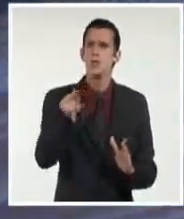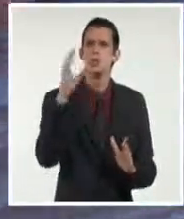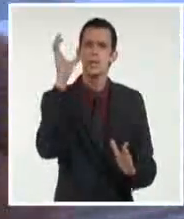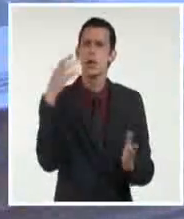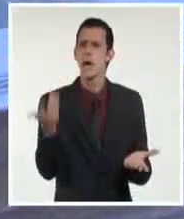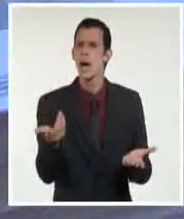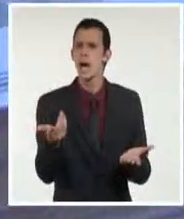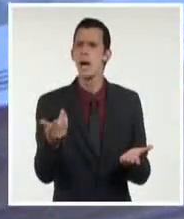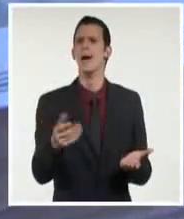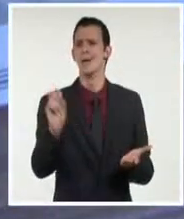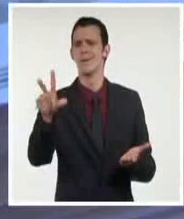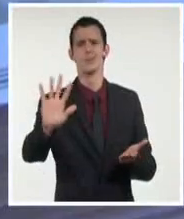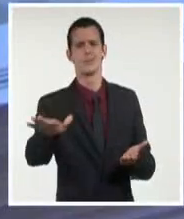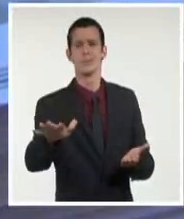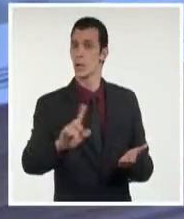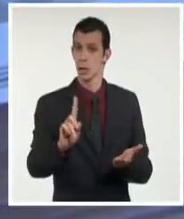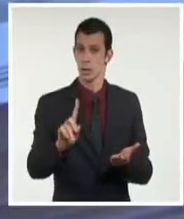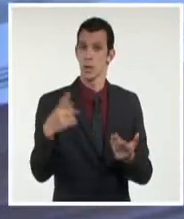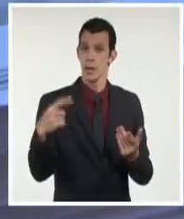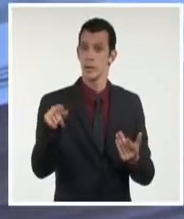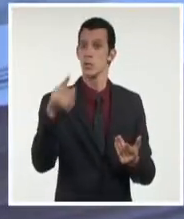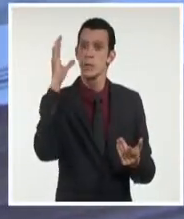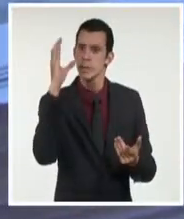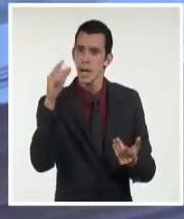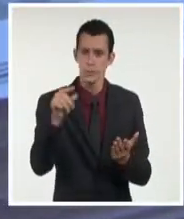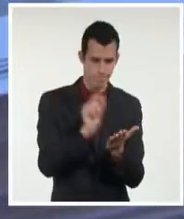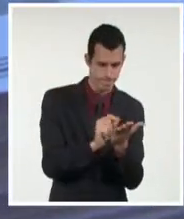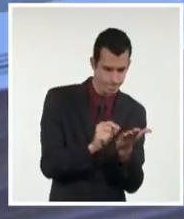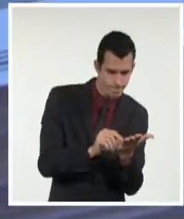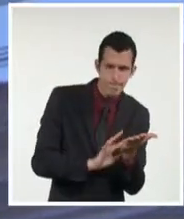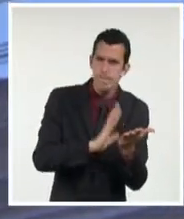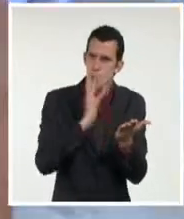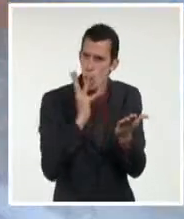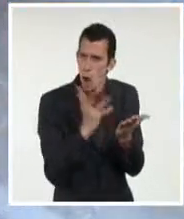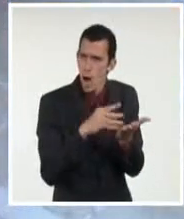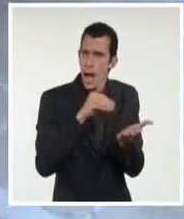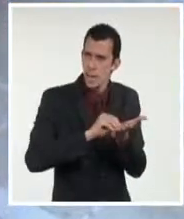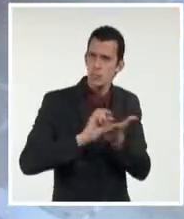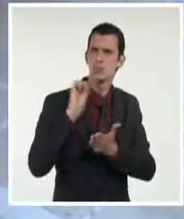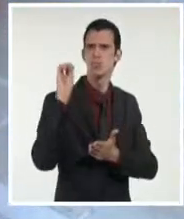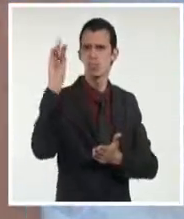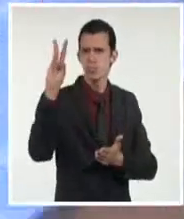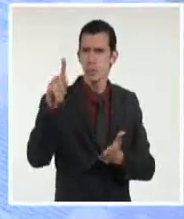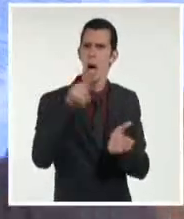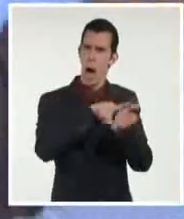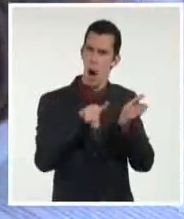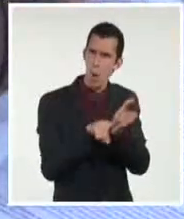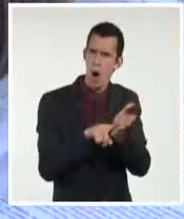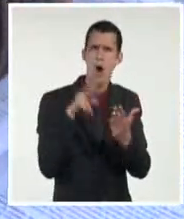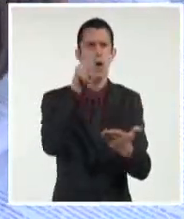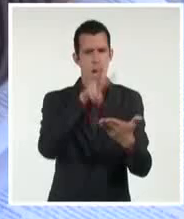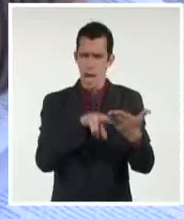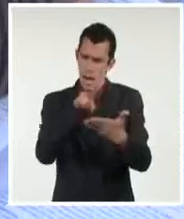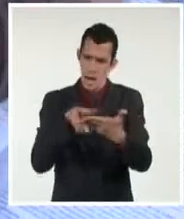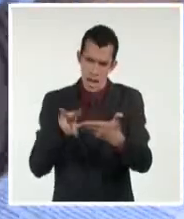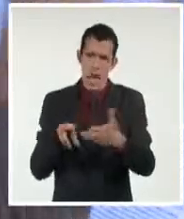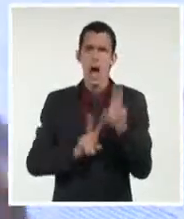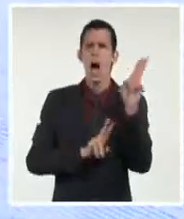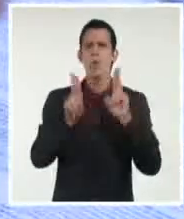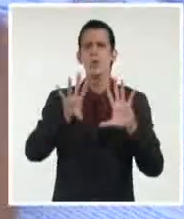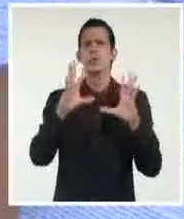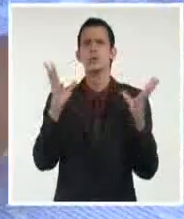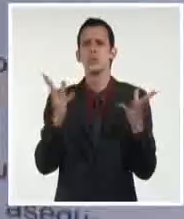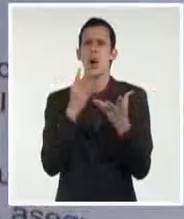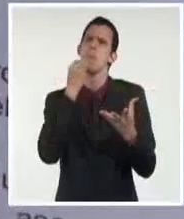Solo en Villaclara laboran 114 supervisores. 97 de ellos tienen formación como juristas y otros 17 son